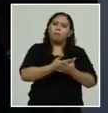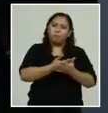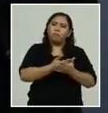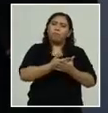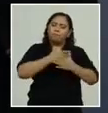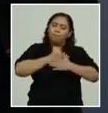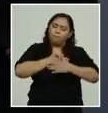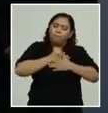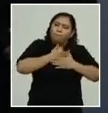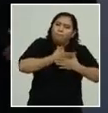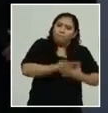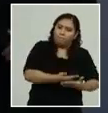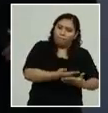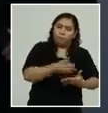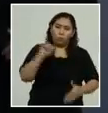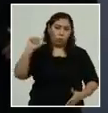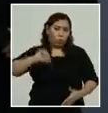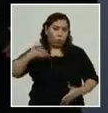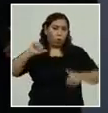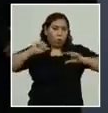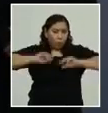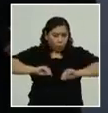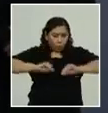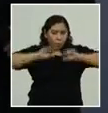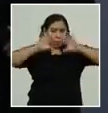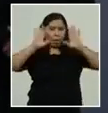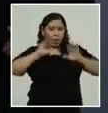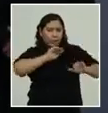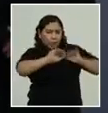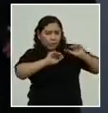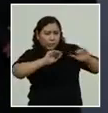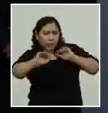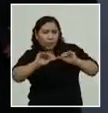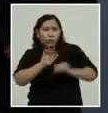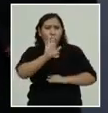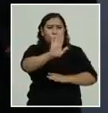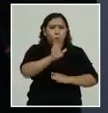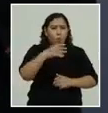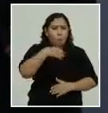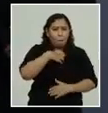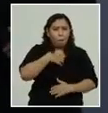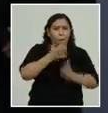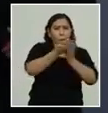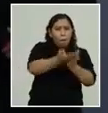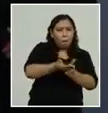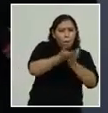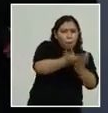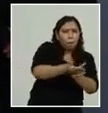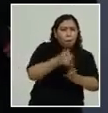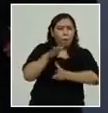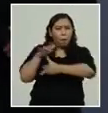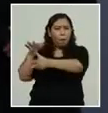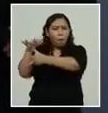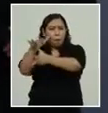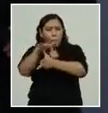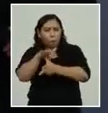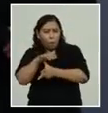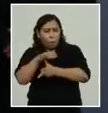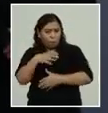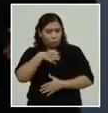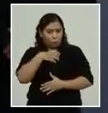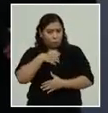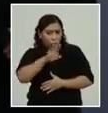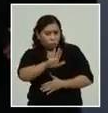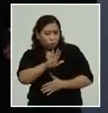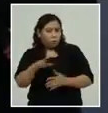llamado que hemos hecho esta mañana para apoyar con lanchas, con helicópteros, con inclusive motos